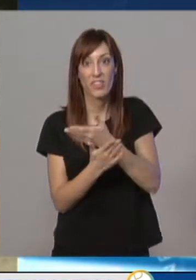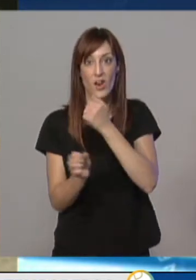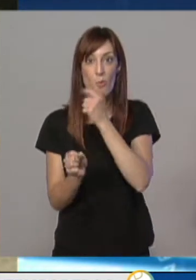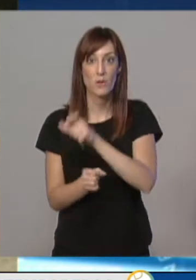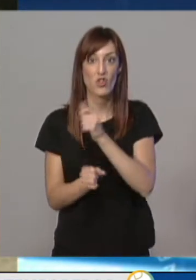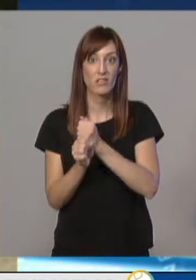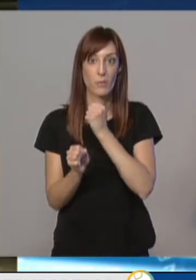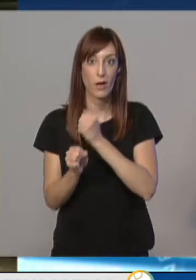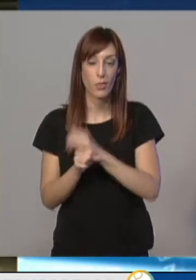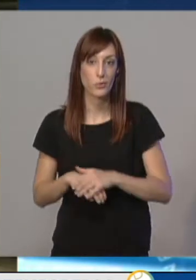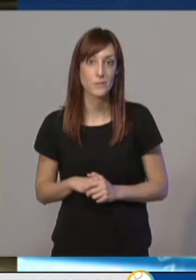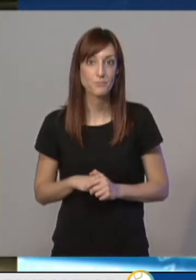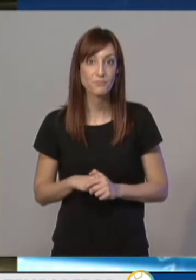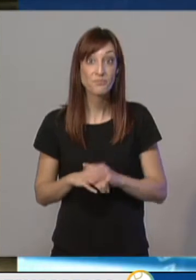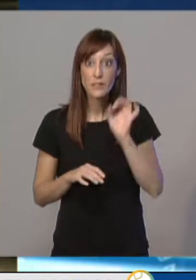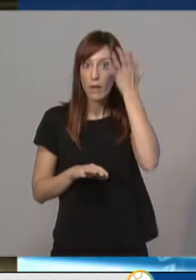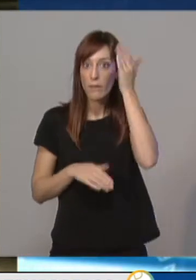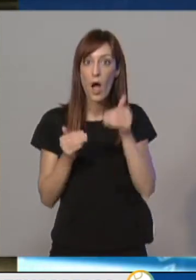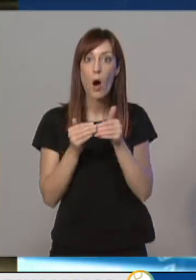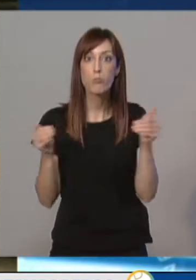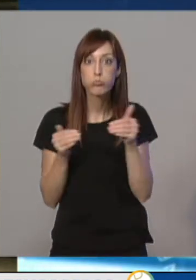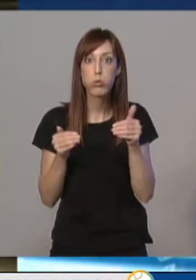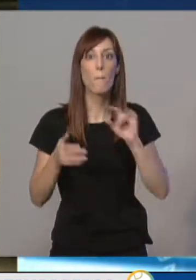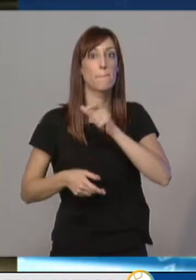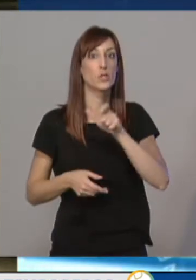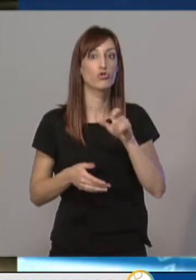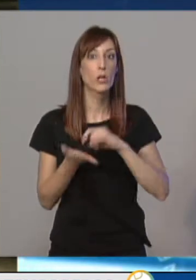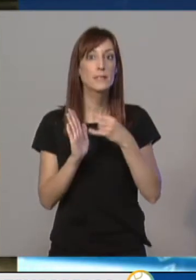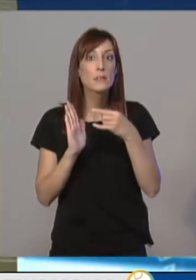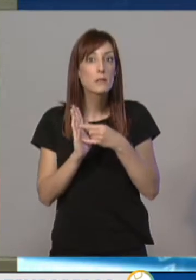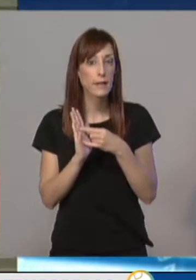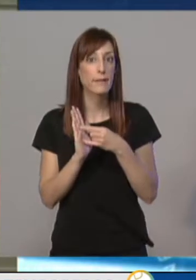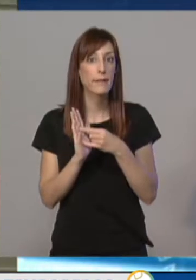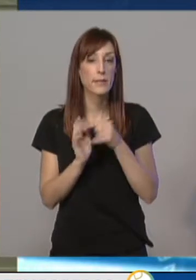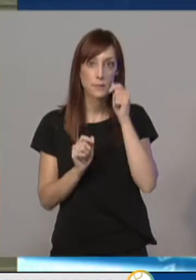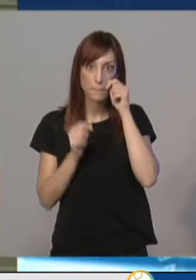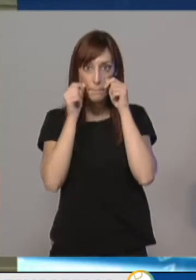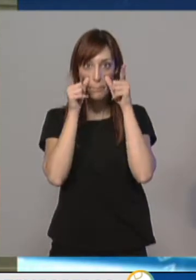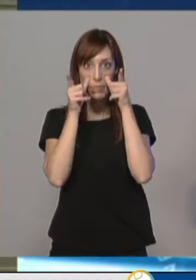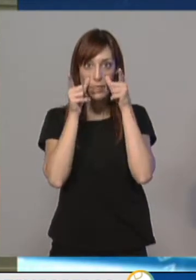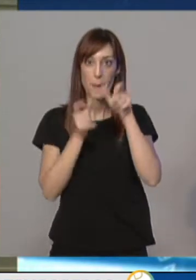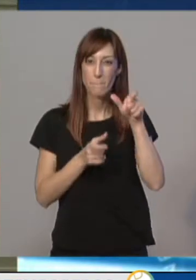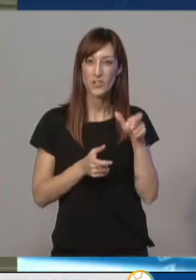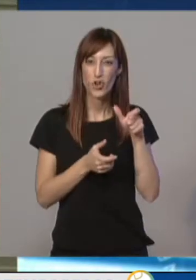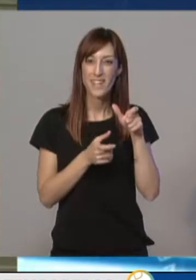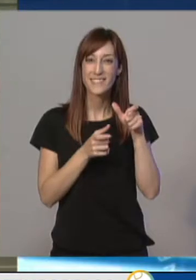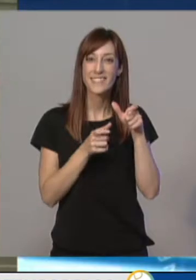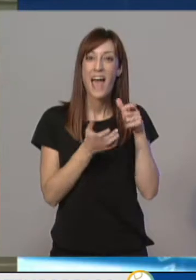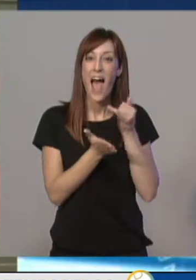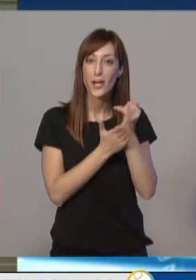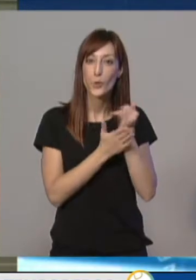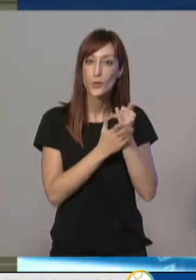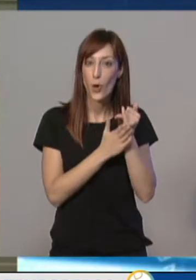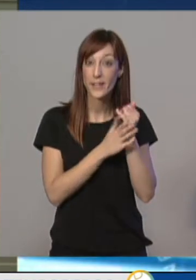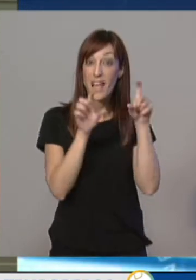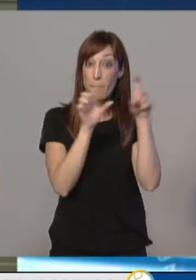Durante esta primera experiencia piloto... ...los técnicos han detectado que la mayoría de los empleadores... ...en su mayor parte pequeños agricultores desconocen que